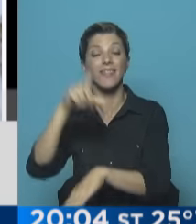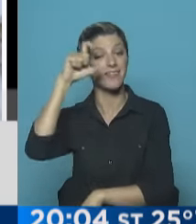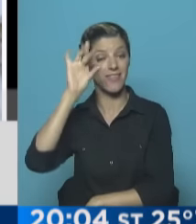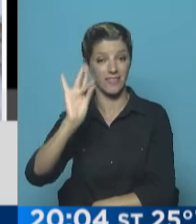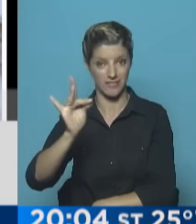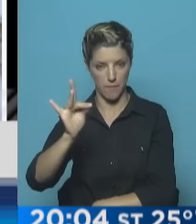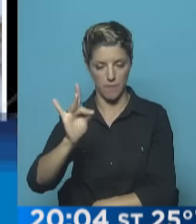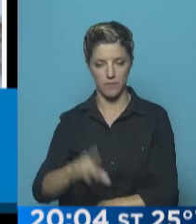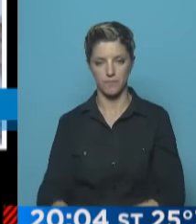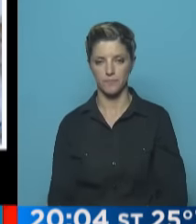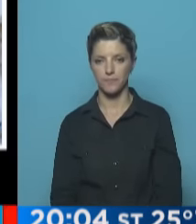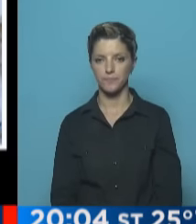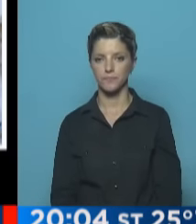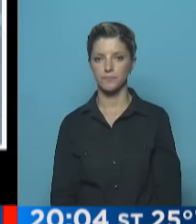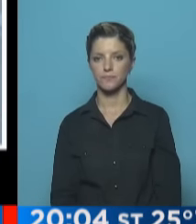presidencial.